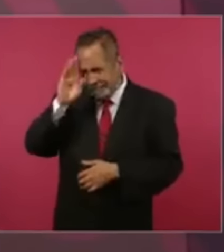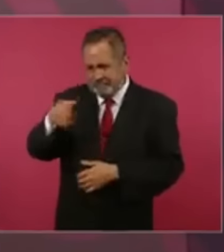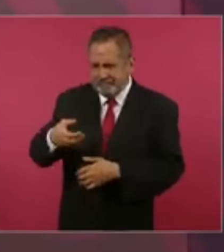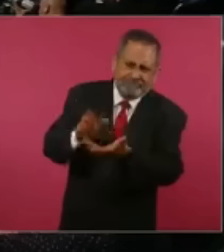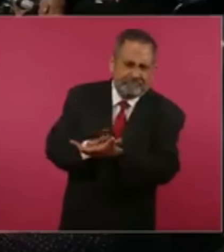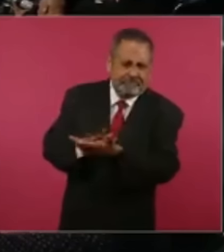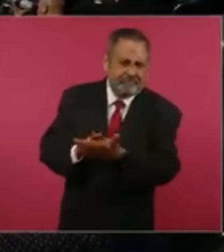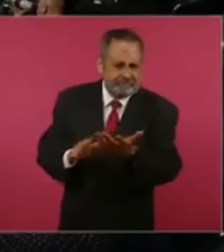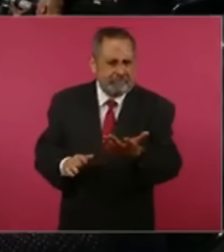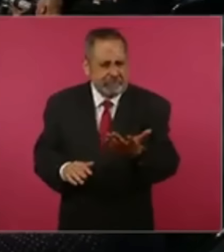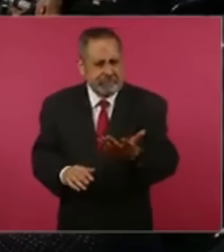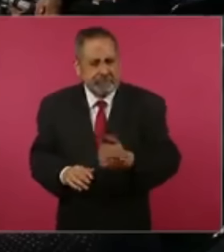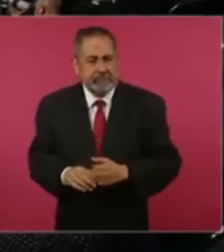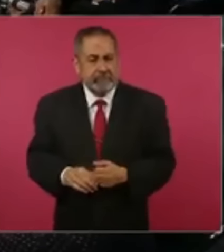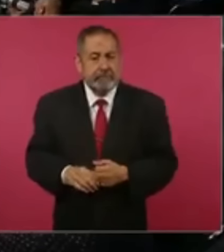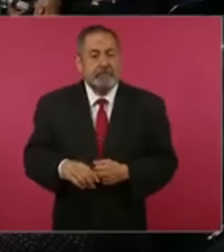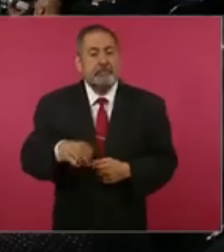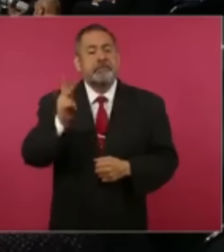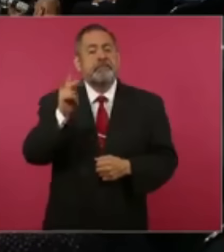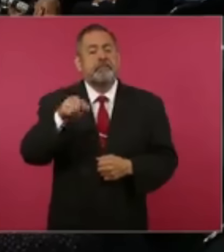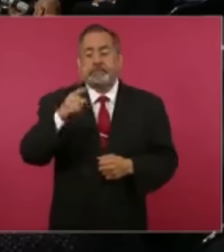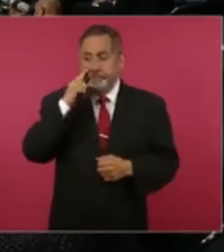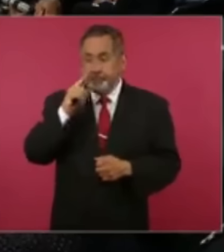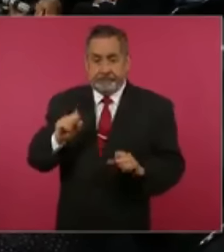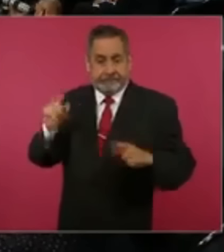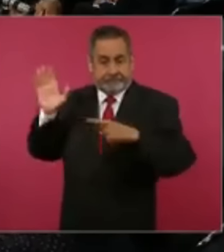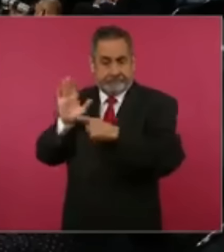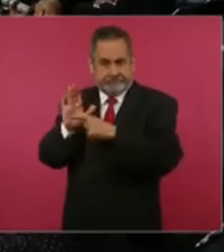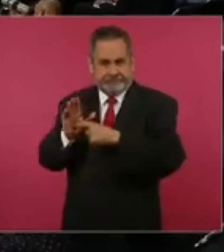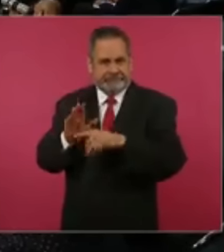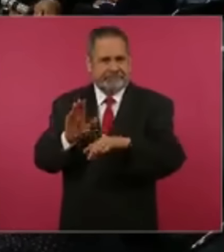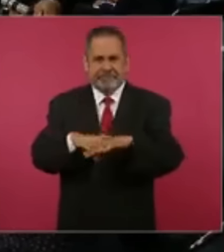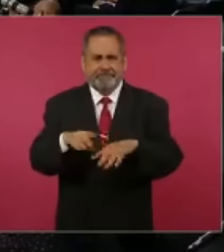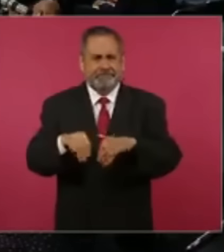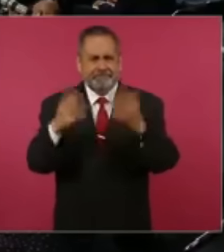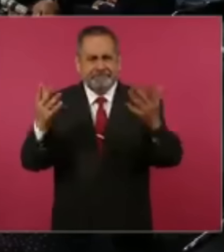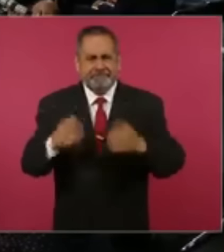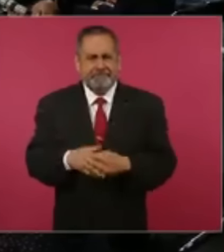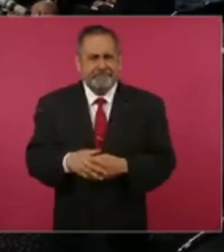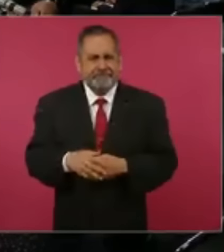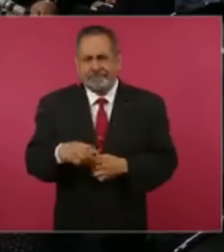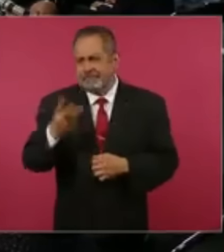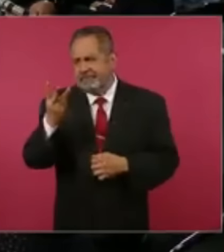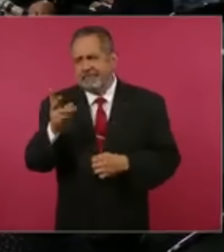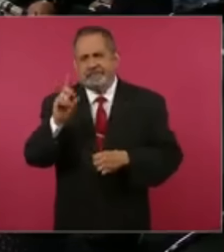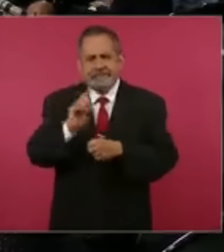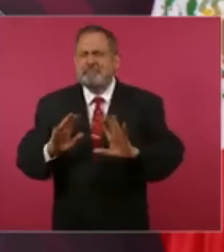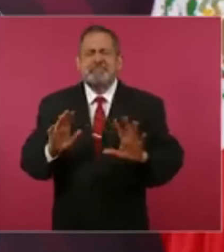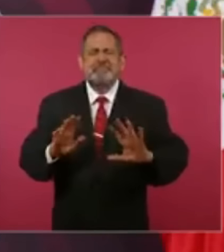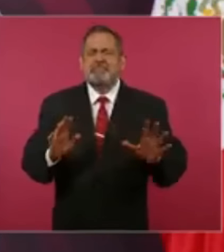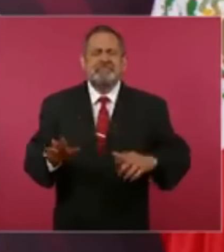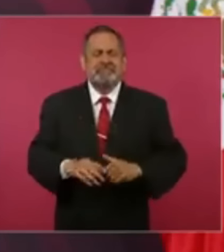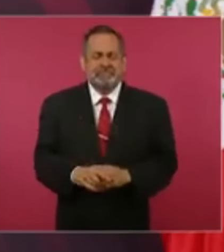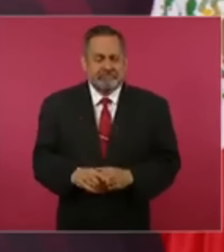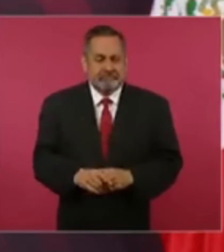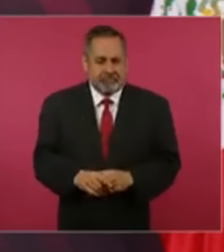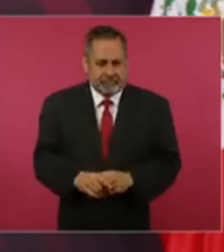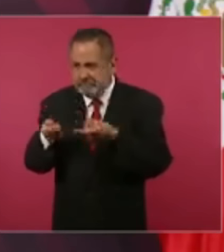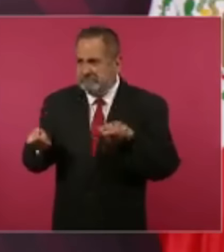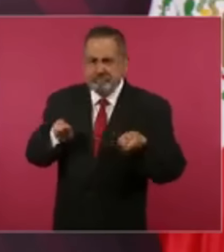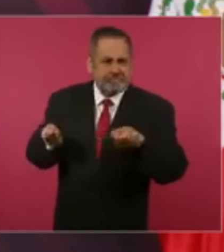reconocimiento. Pero aquí vimos con mucha claridad tres días, cuándo inicia la crisis, toda la